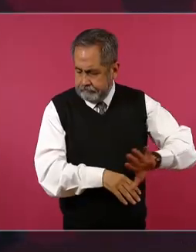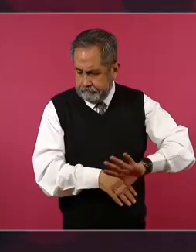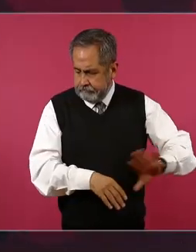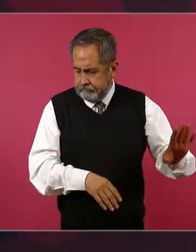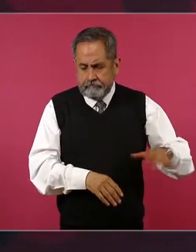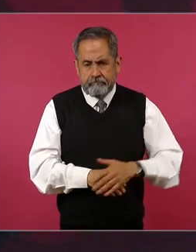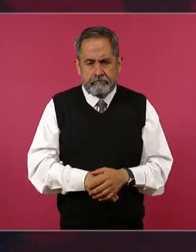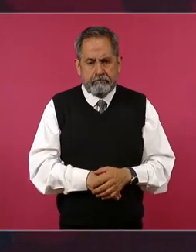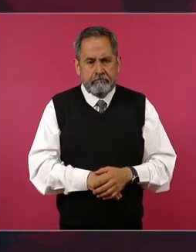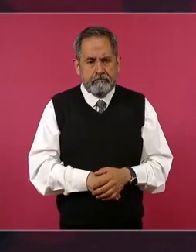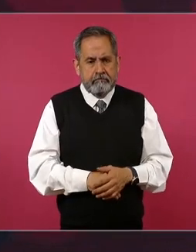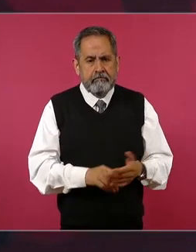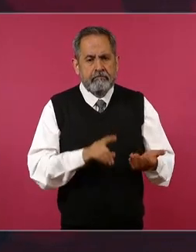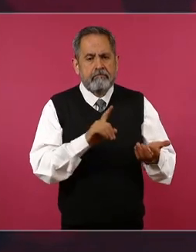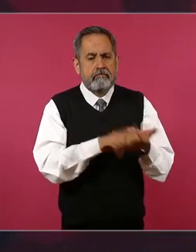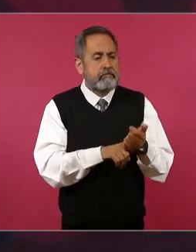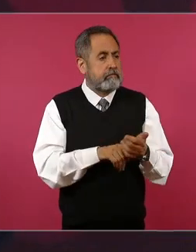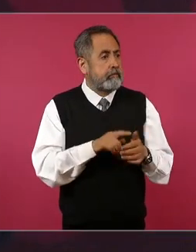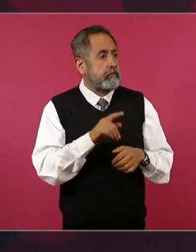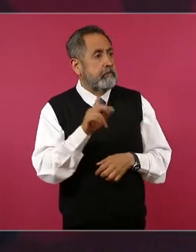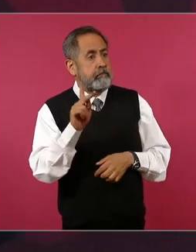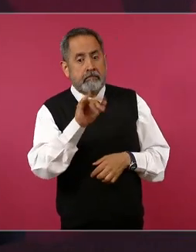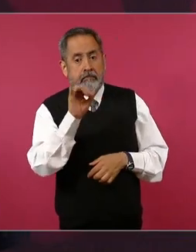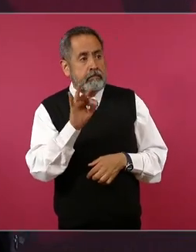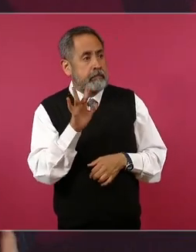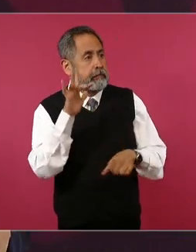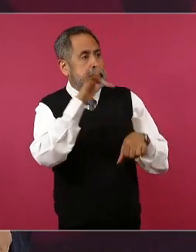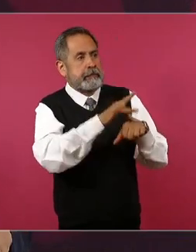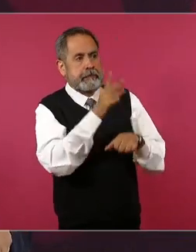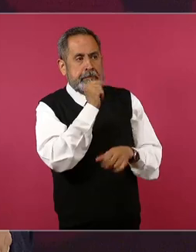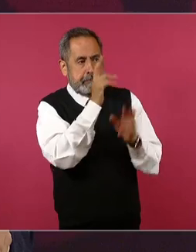la máxima de que no se podía tocar al intocable